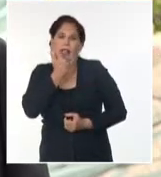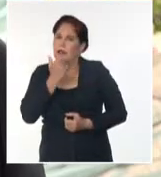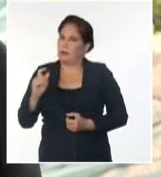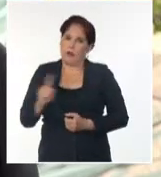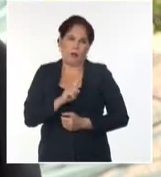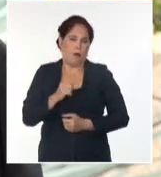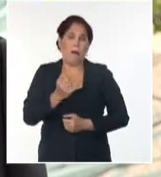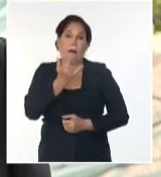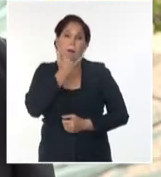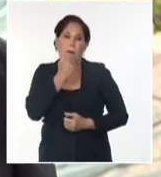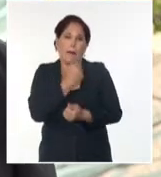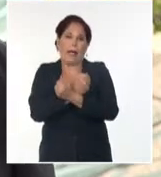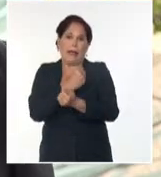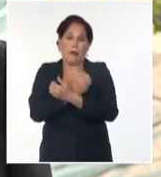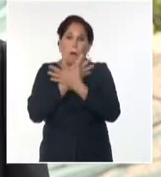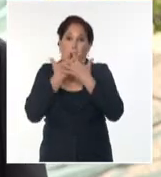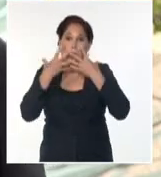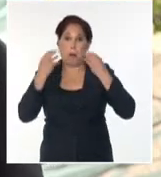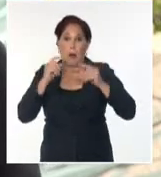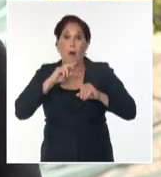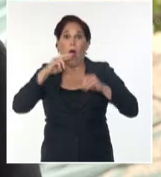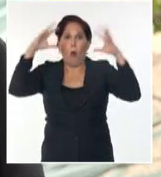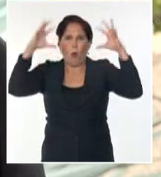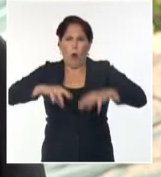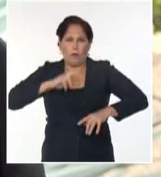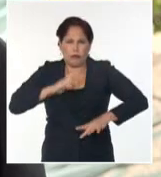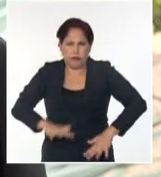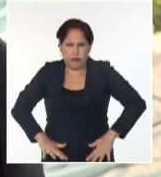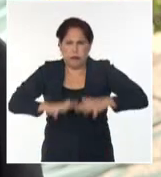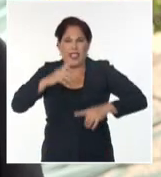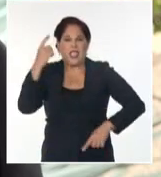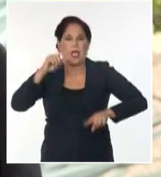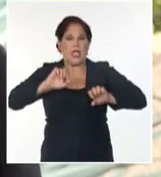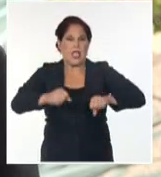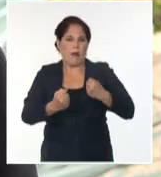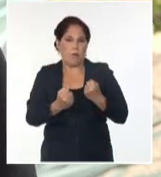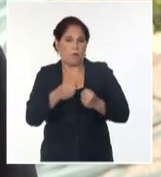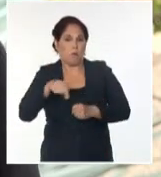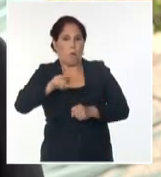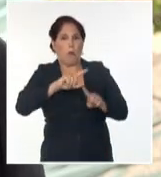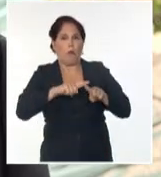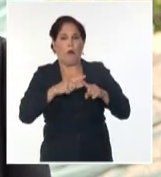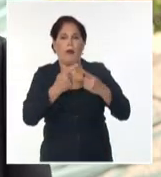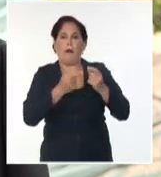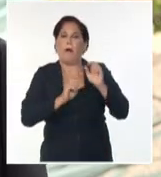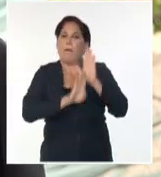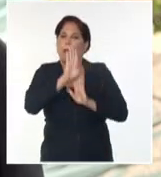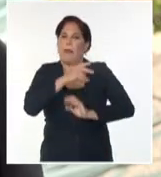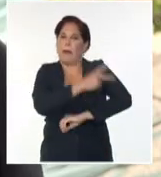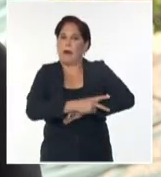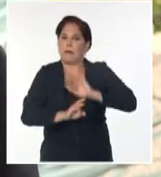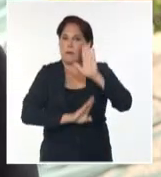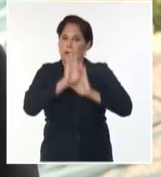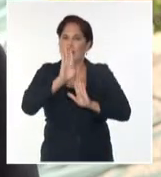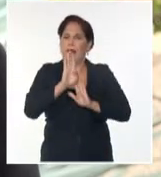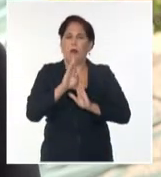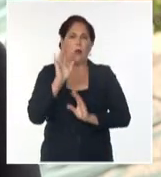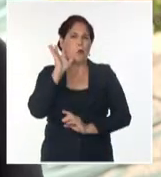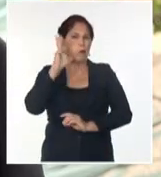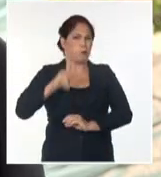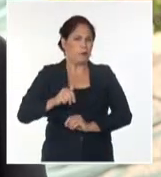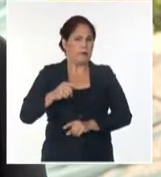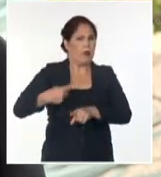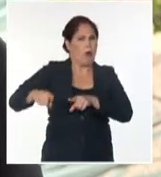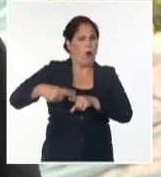peligro a desaparecer por la actitud irresponsable y egoísta de los poderosos. Desde St. John's, capital de Antigua y